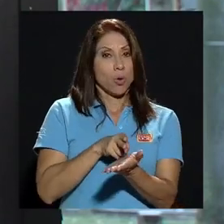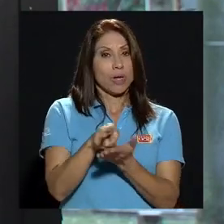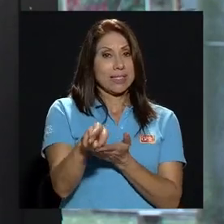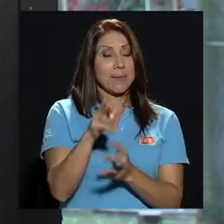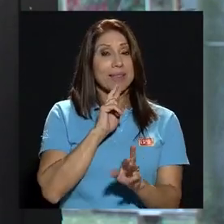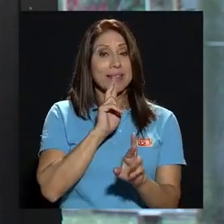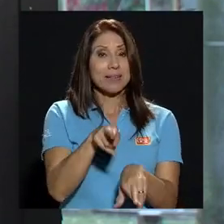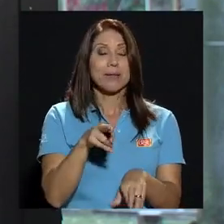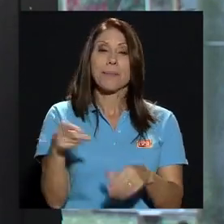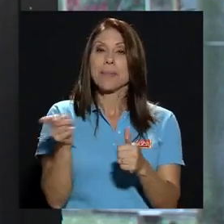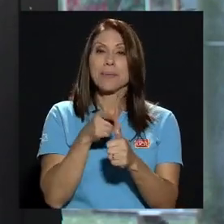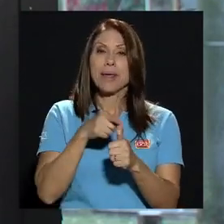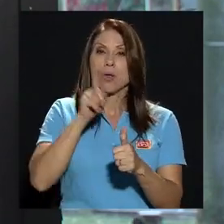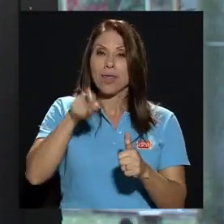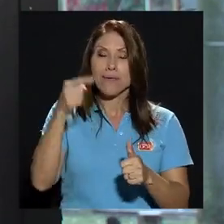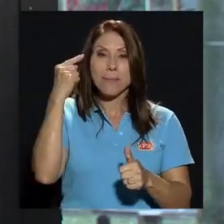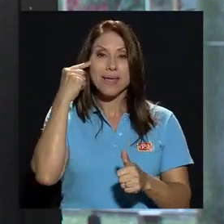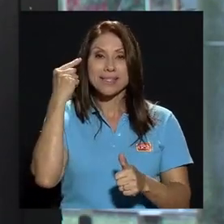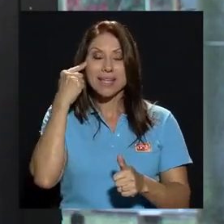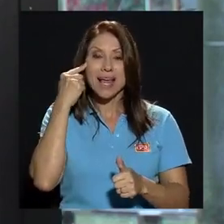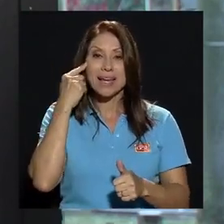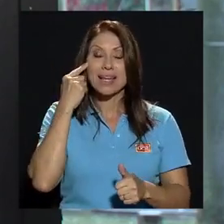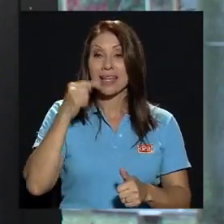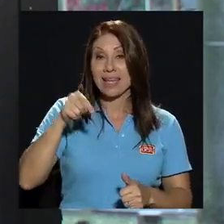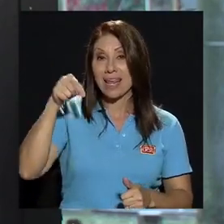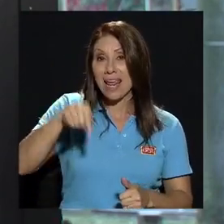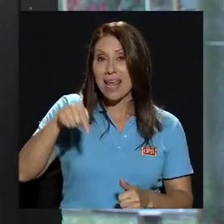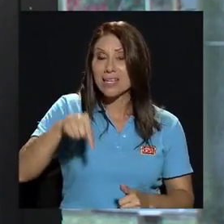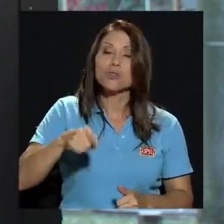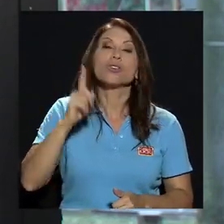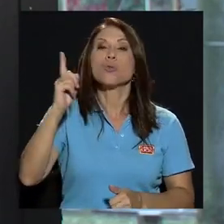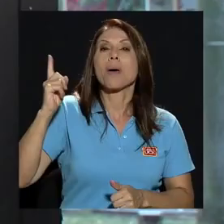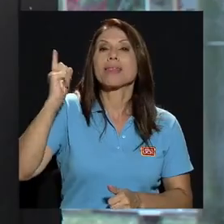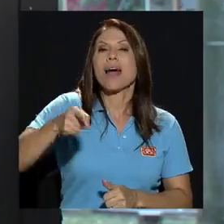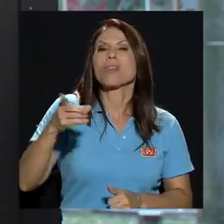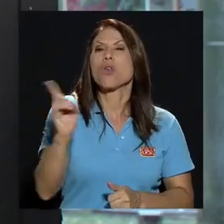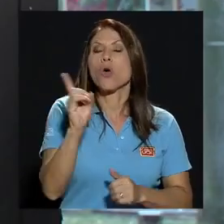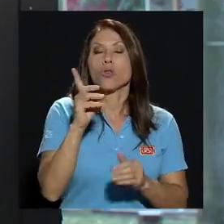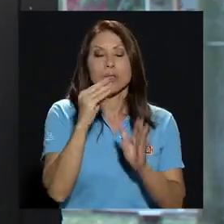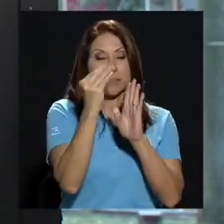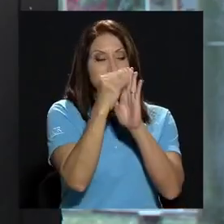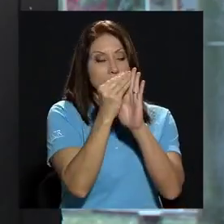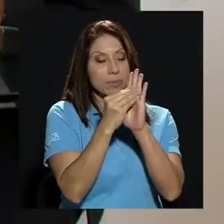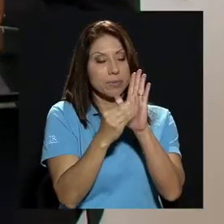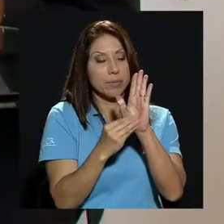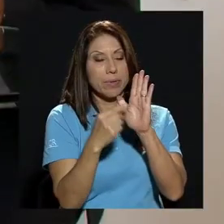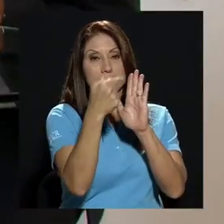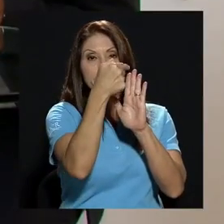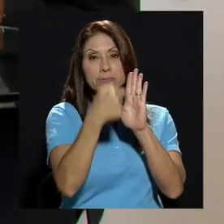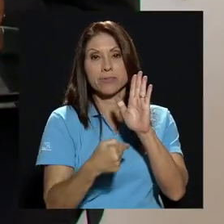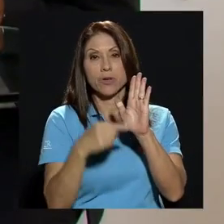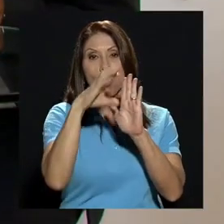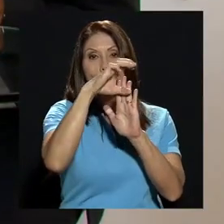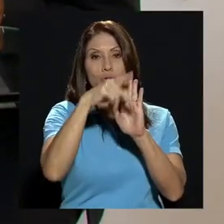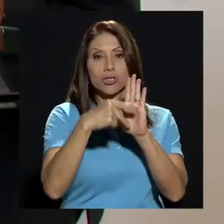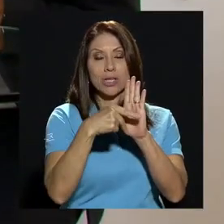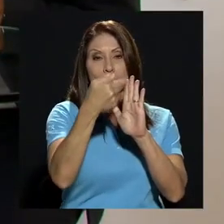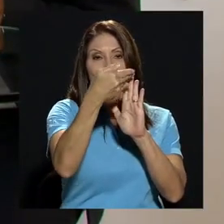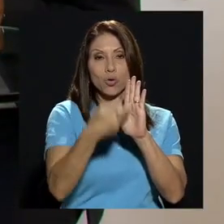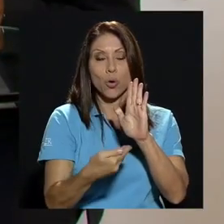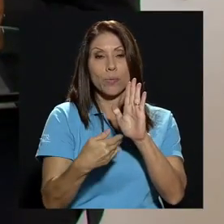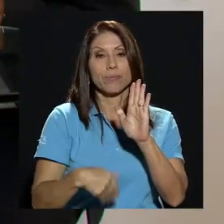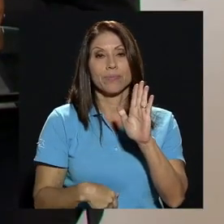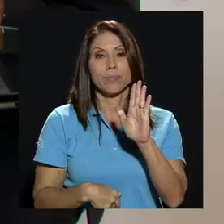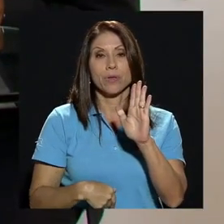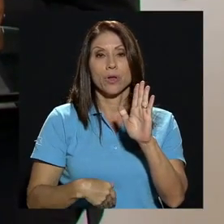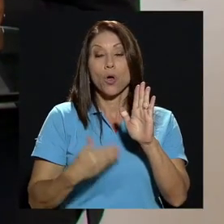tenemos que pensar que esto es un mandato constitucional es un mandato que está en la constitución y es un pesar cuando uno